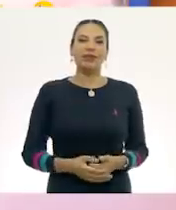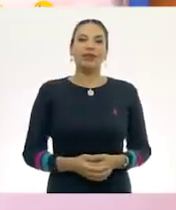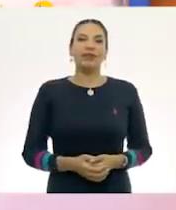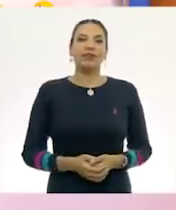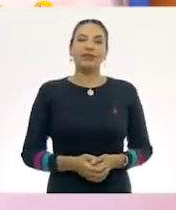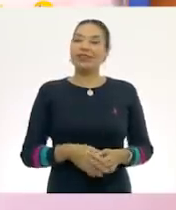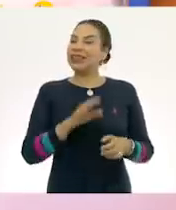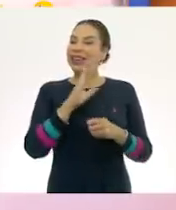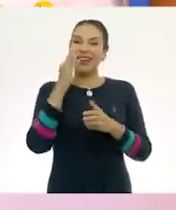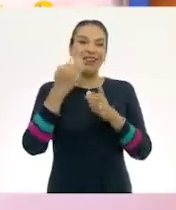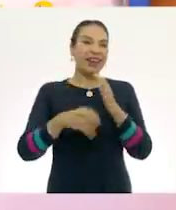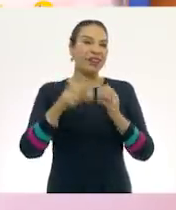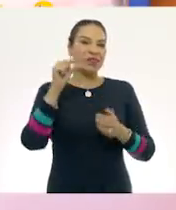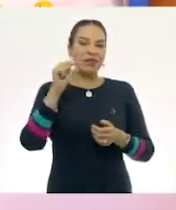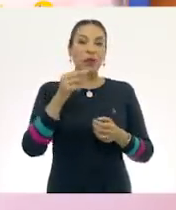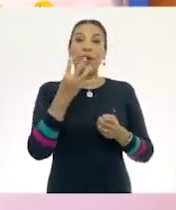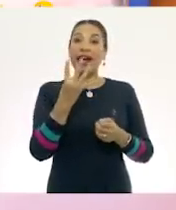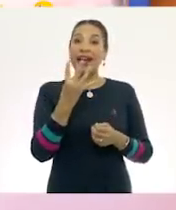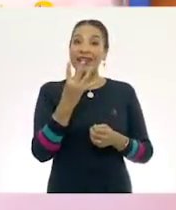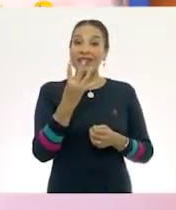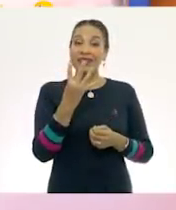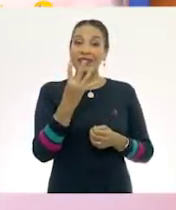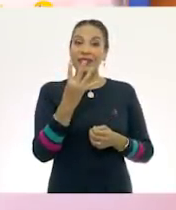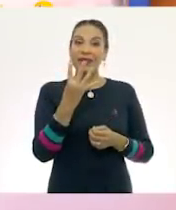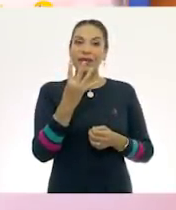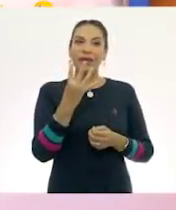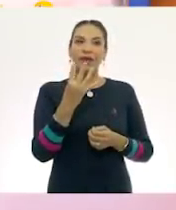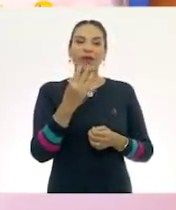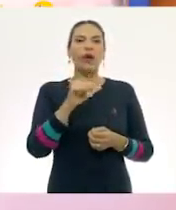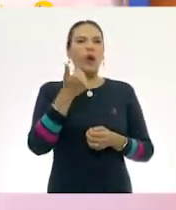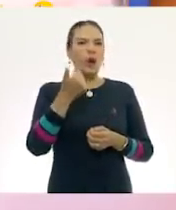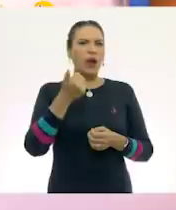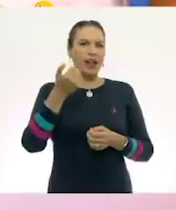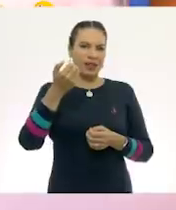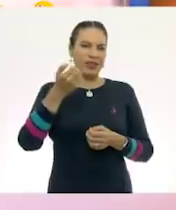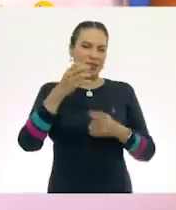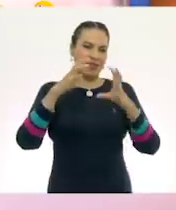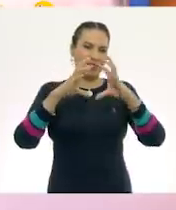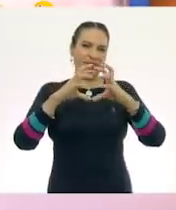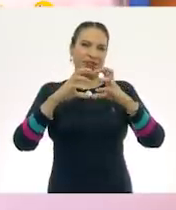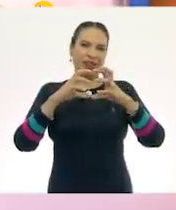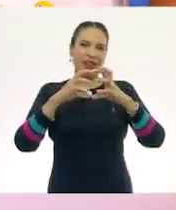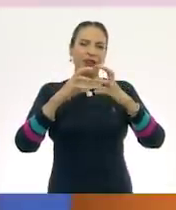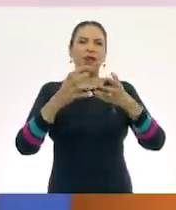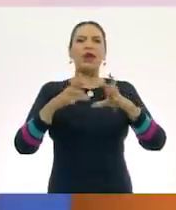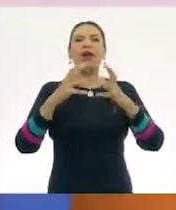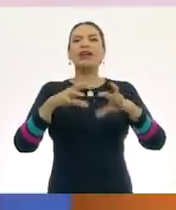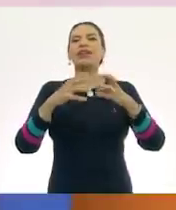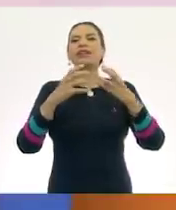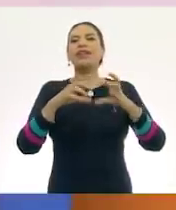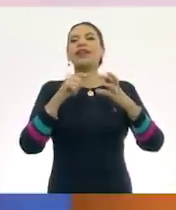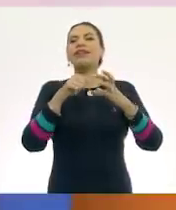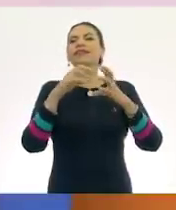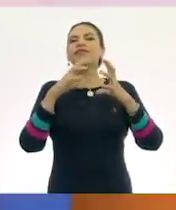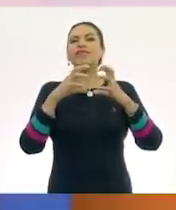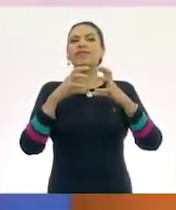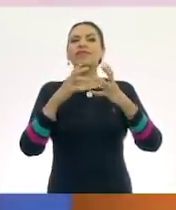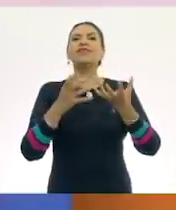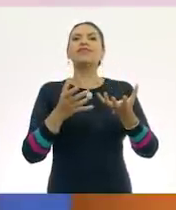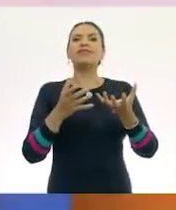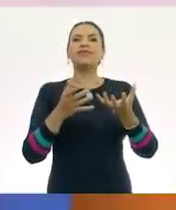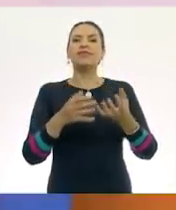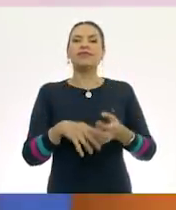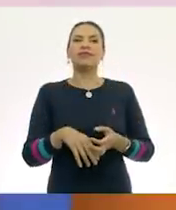¡Ya casi acabamos! ¡Cuatro! ¡Una pelota más! ¡Una pelotita! Y con este es el...